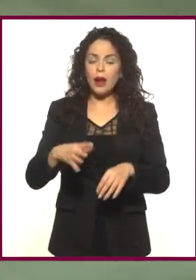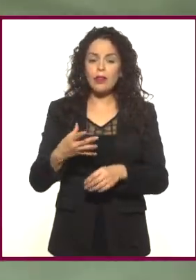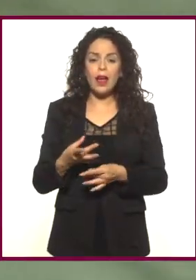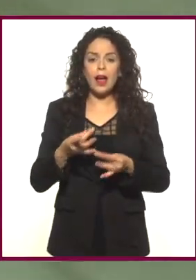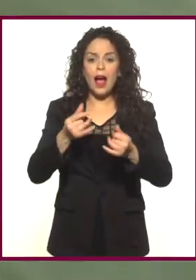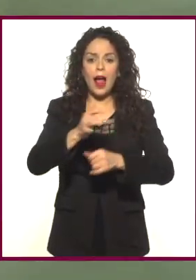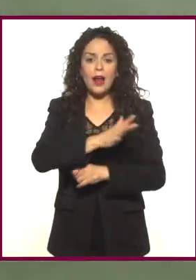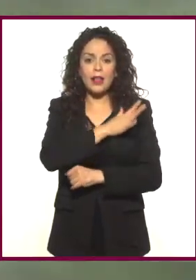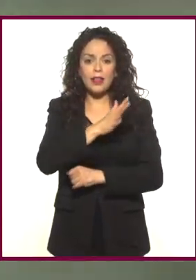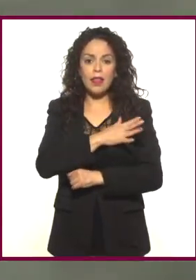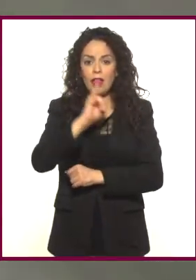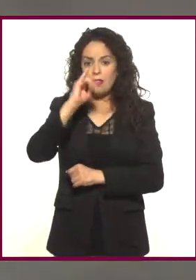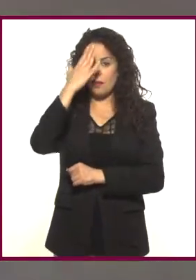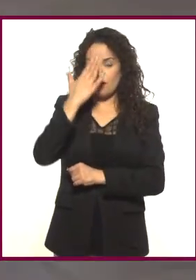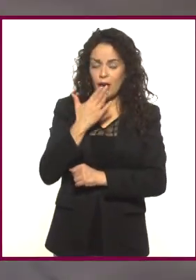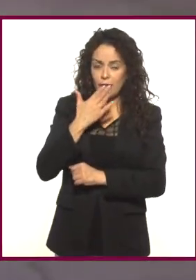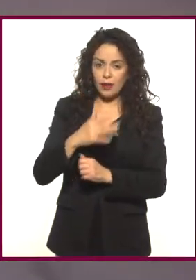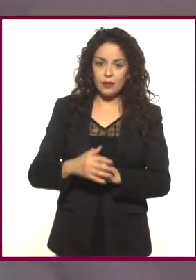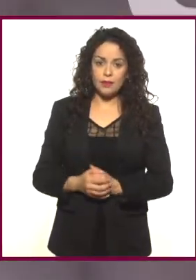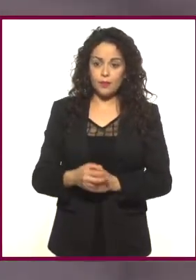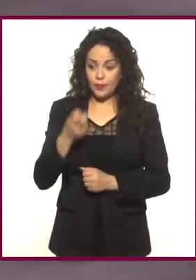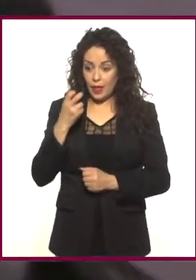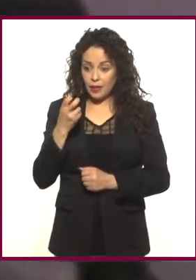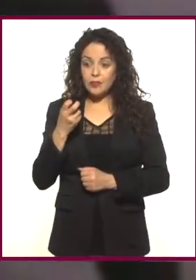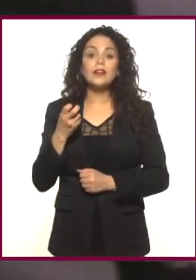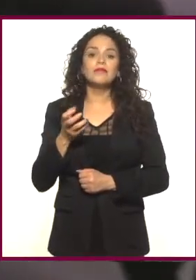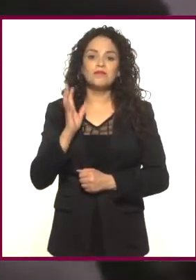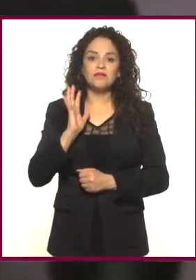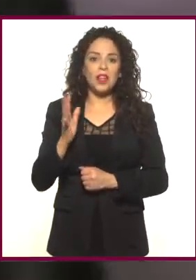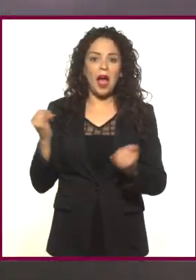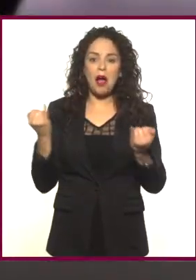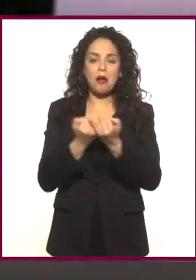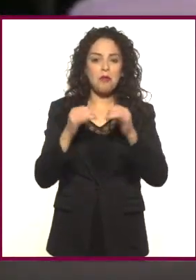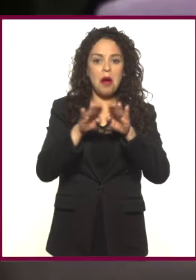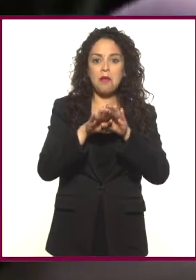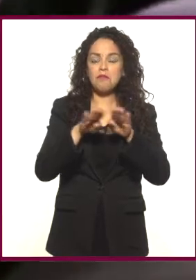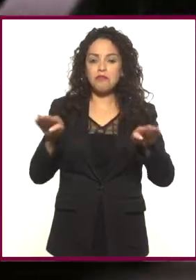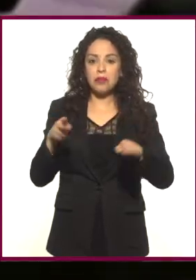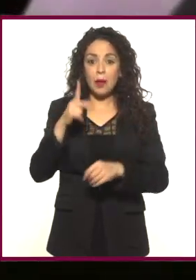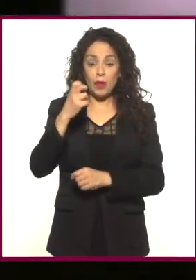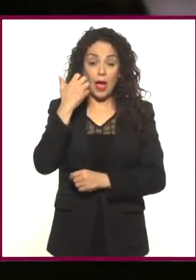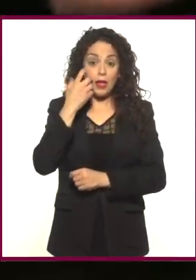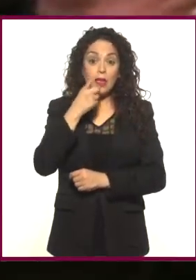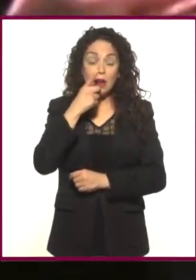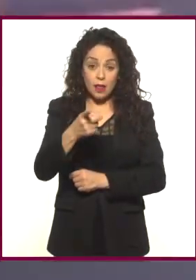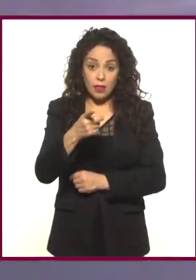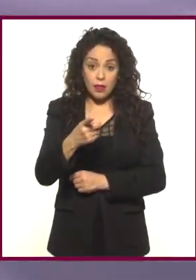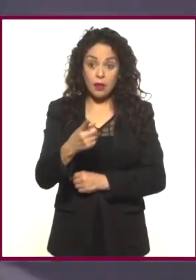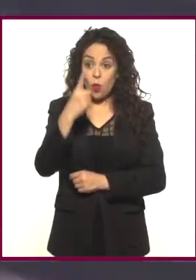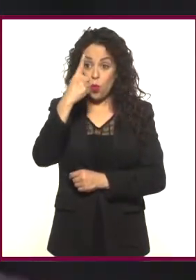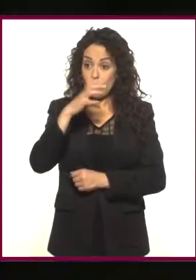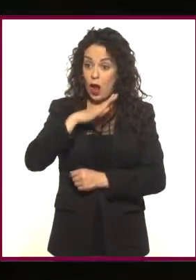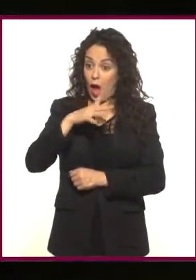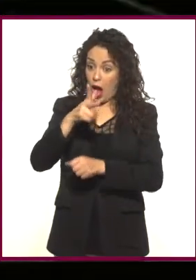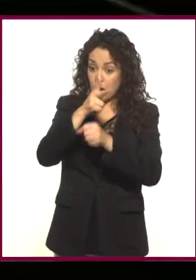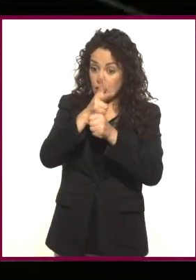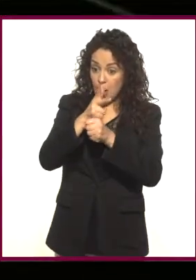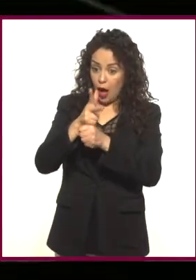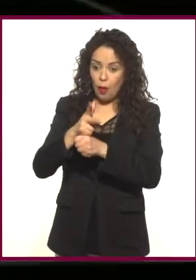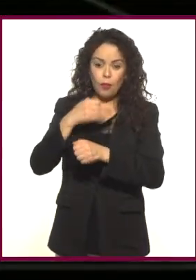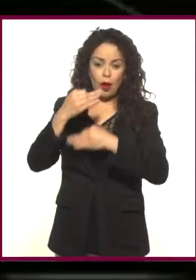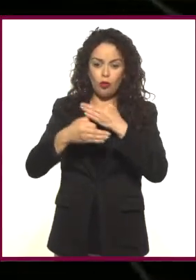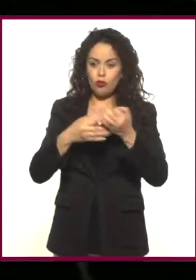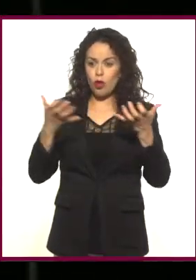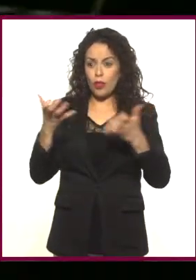imagen. La producción cinematográfica se democratizó. Claro que eso no significa que tener una de estas cámaras te hace